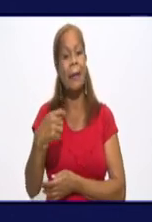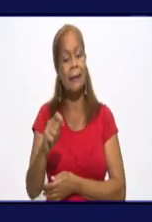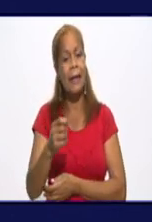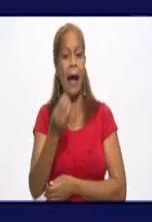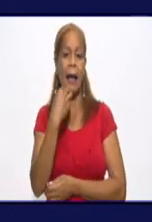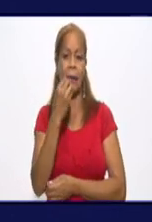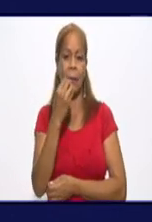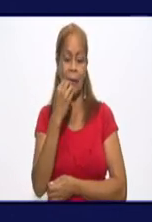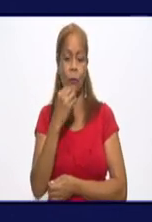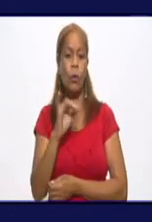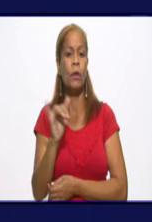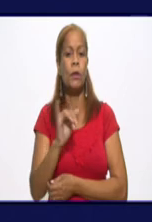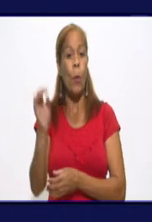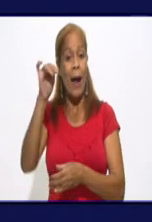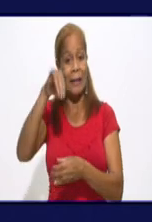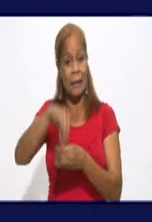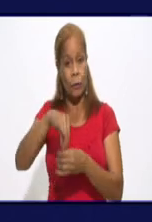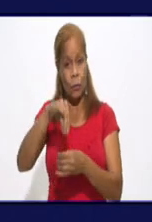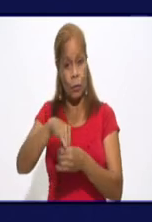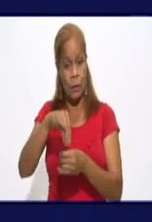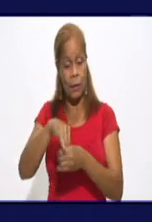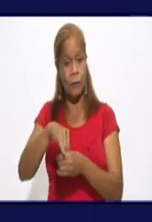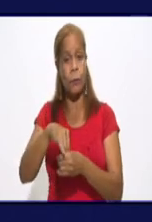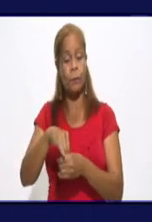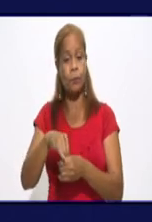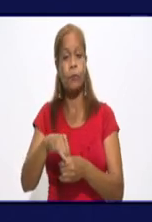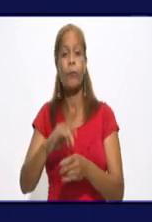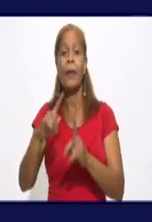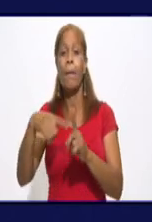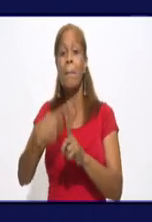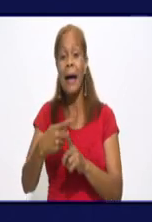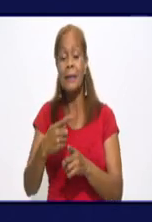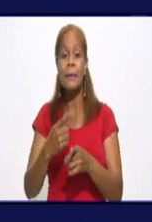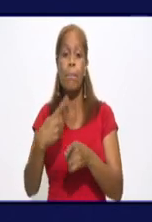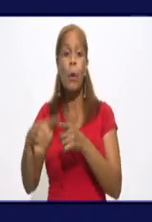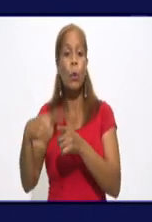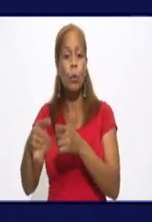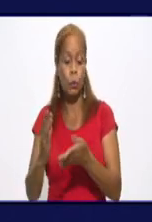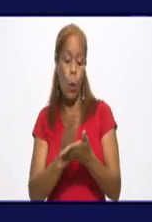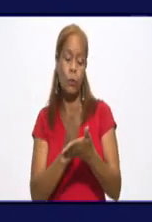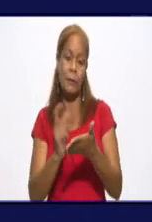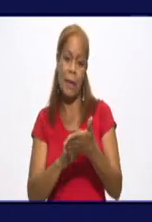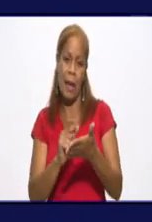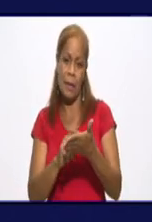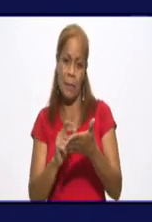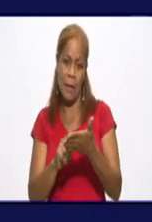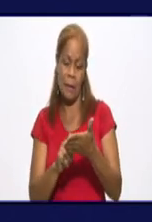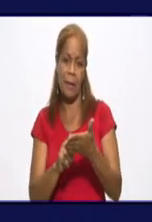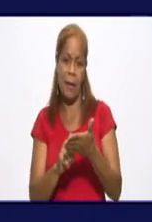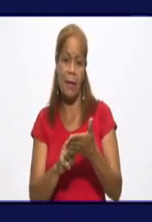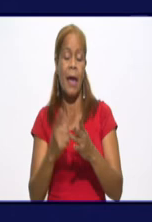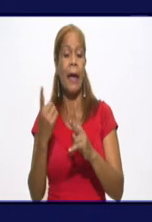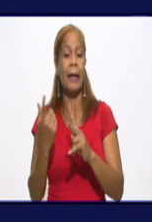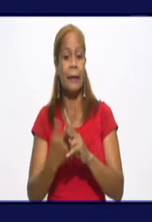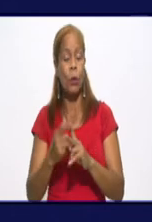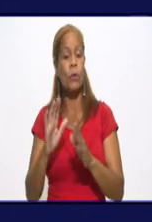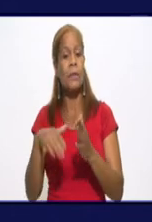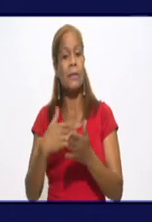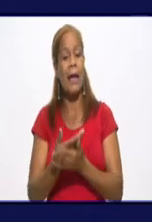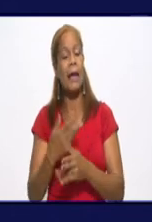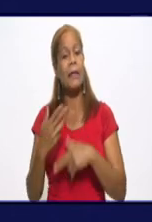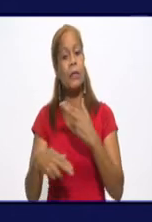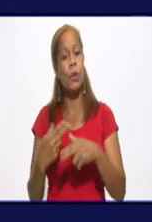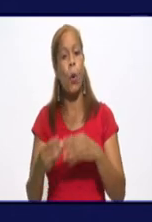vendía diferenciado de productos de la canasta básica, se vendía también de manera diferenciada. Se ha hecho un análisis muy profundo